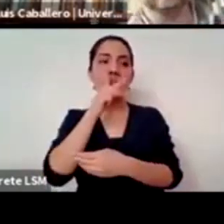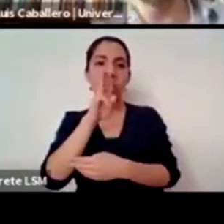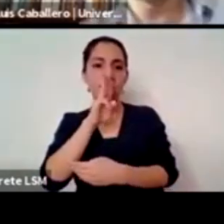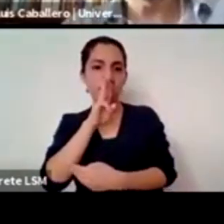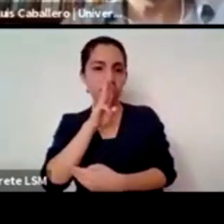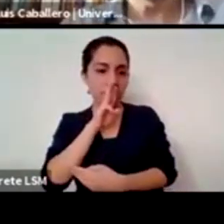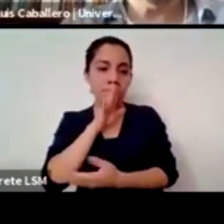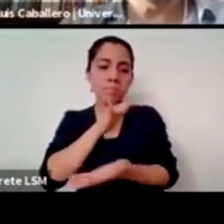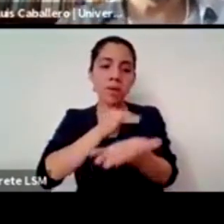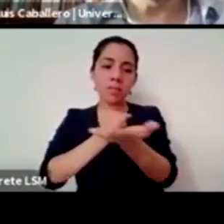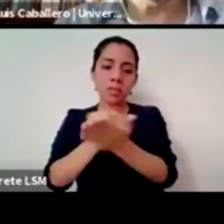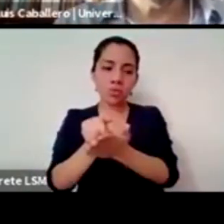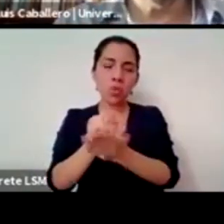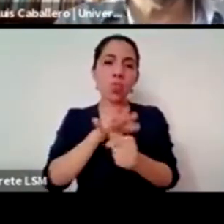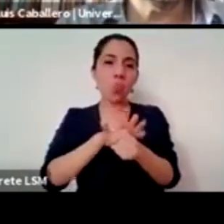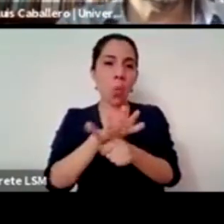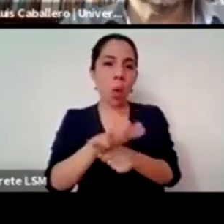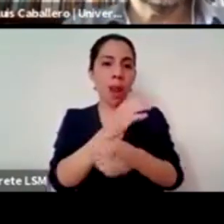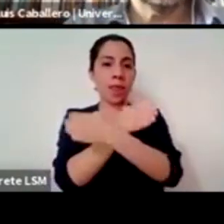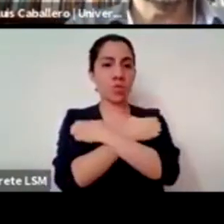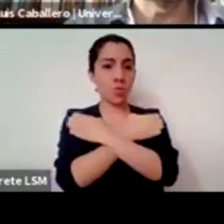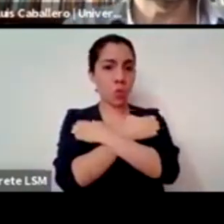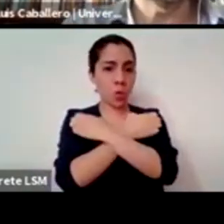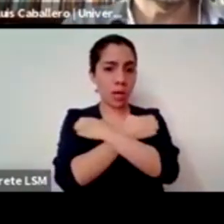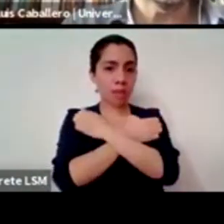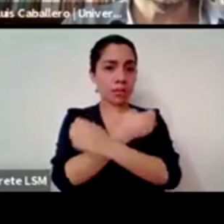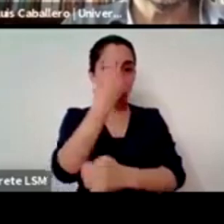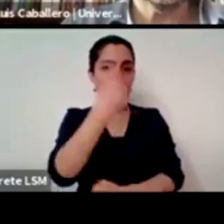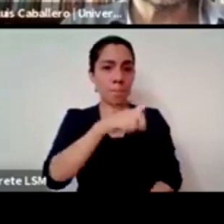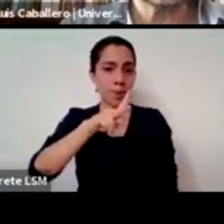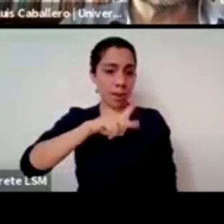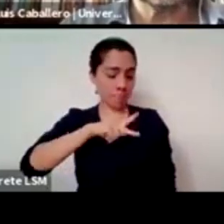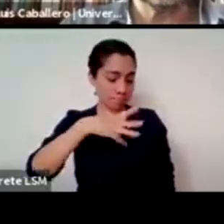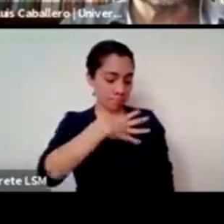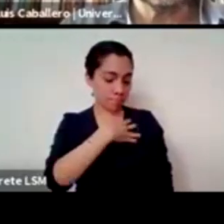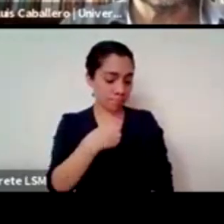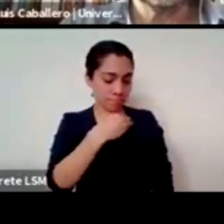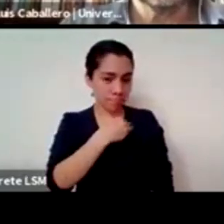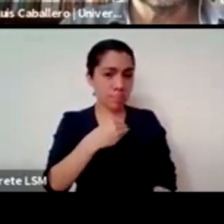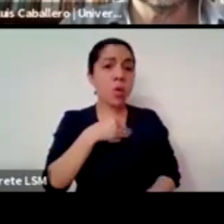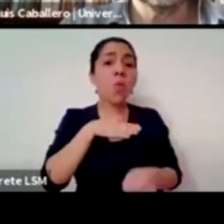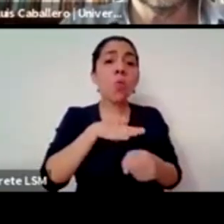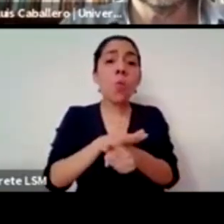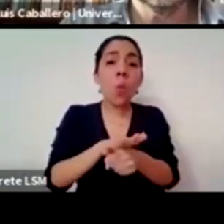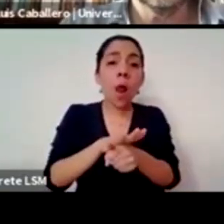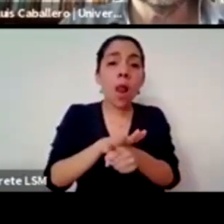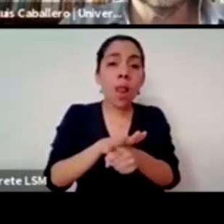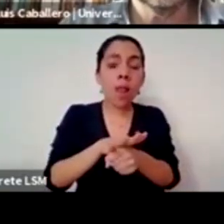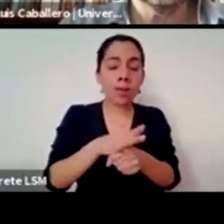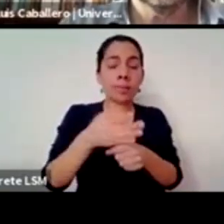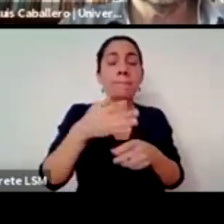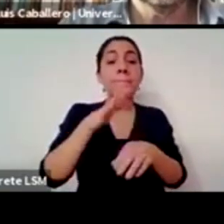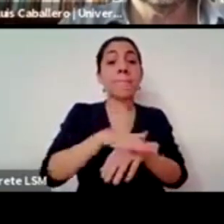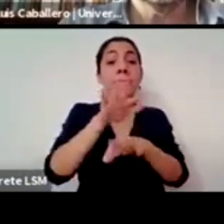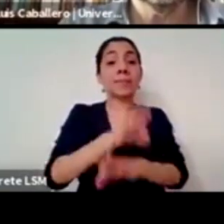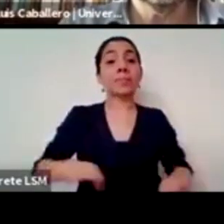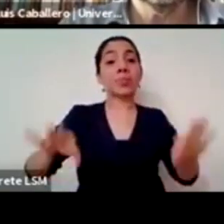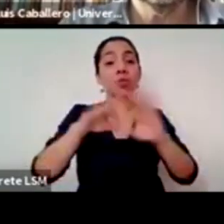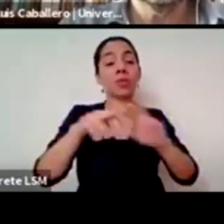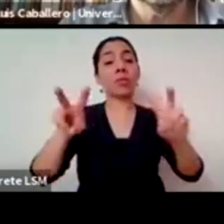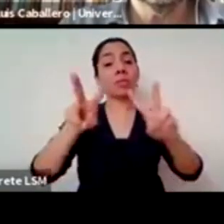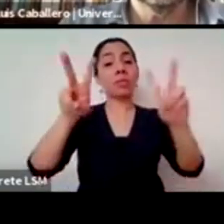tienen es buena o no es buena para los hijos en materia de sexualidad por supuesto la mejor